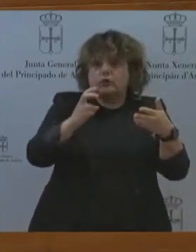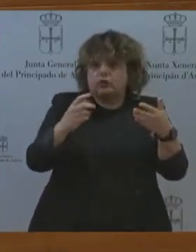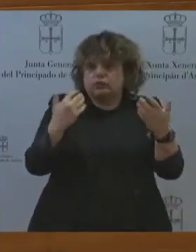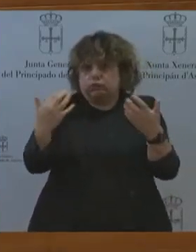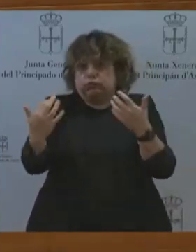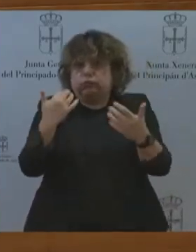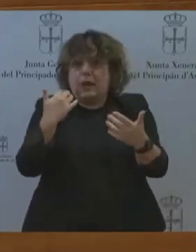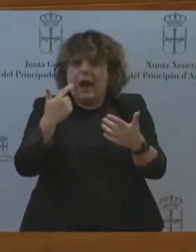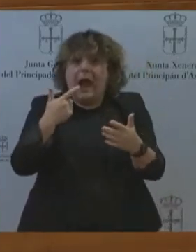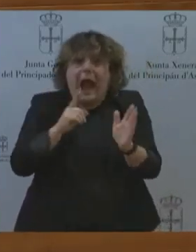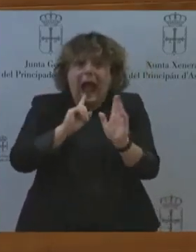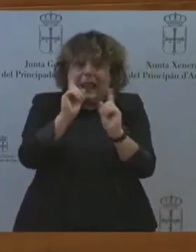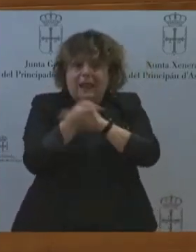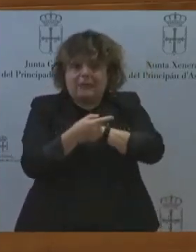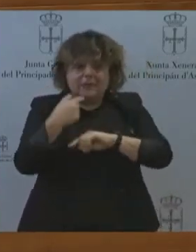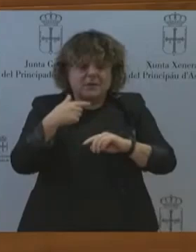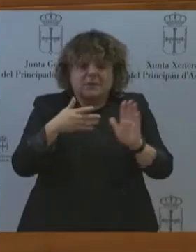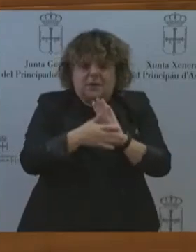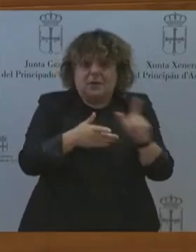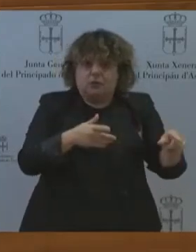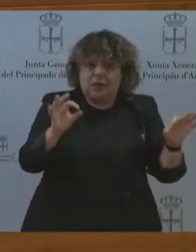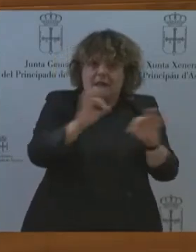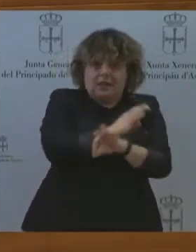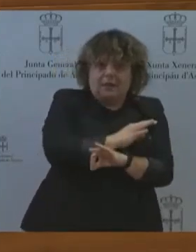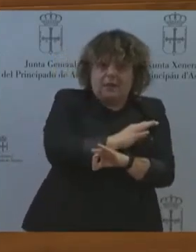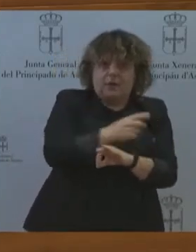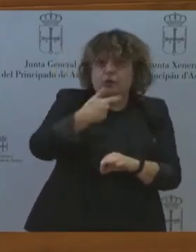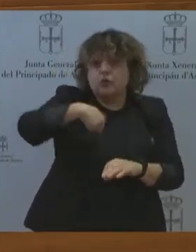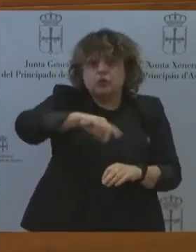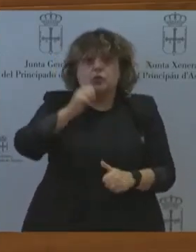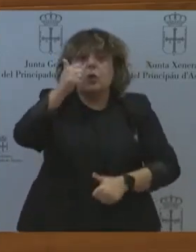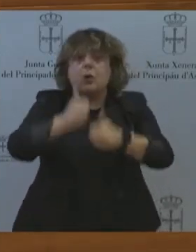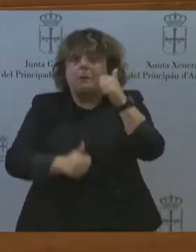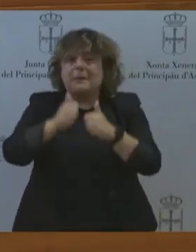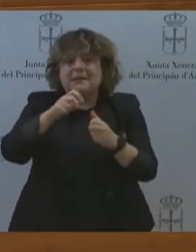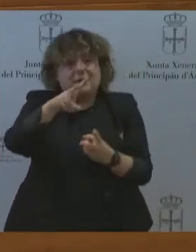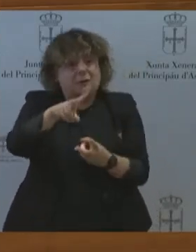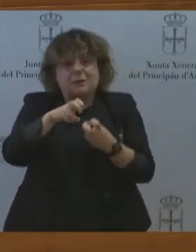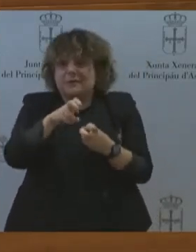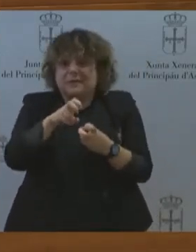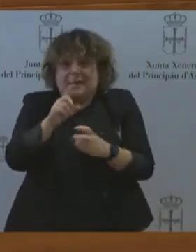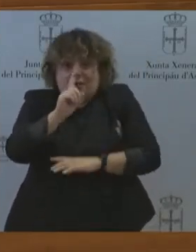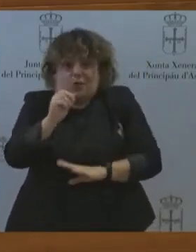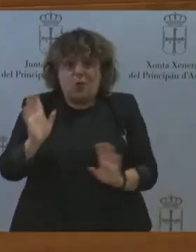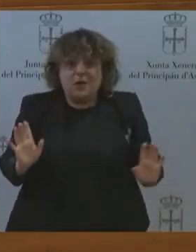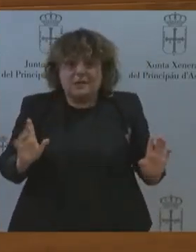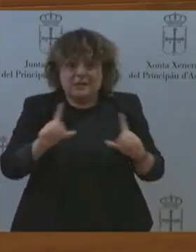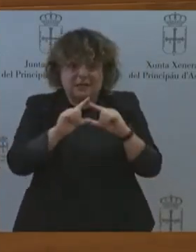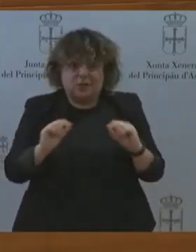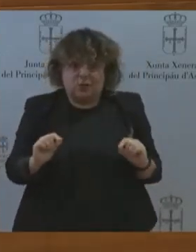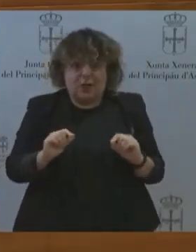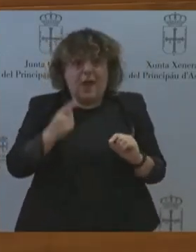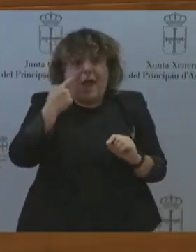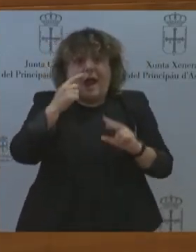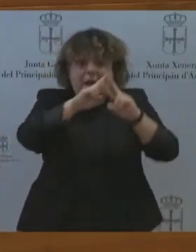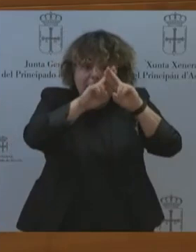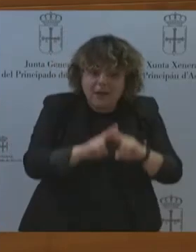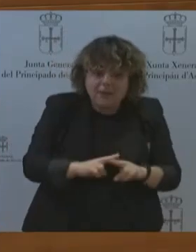No somos competitivos fiscalmente. Revise la fiscalidad asturiana como han hecho otros gobiernos del PSOE.